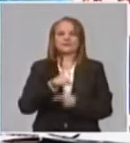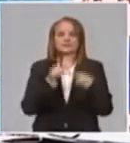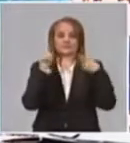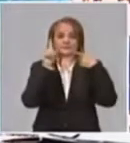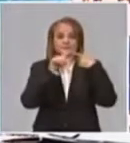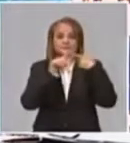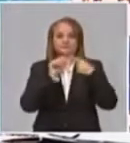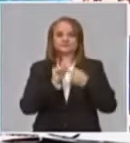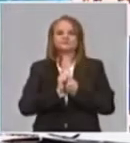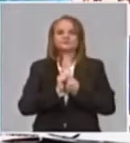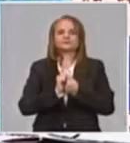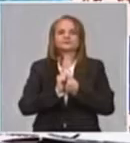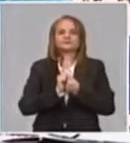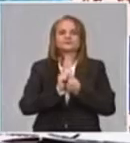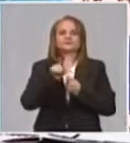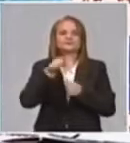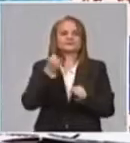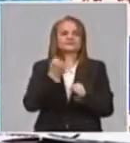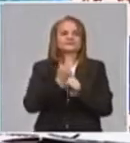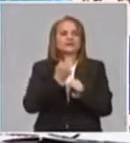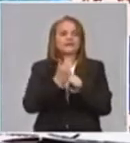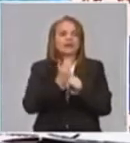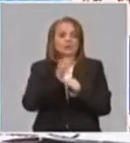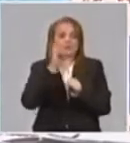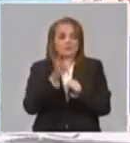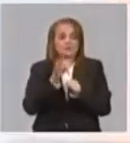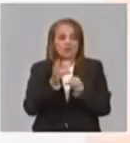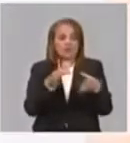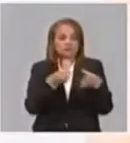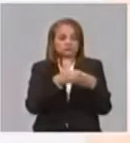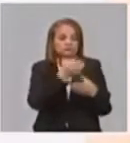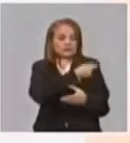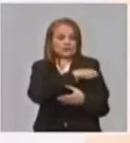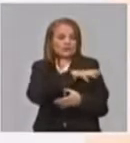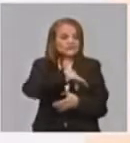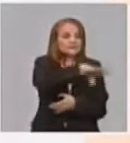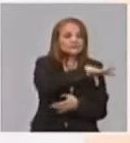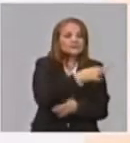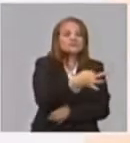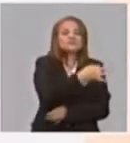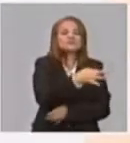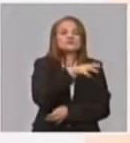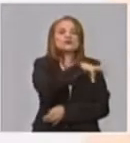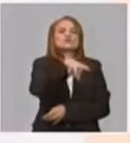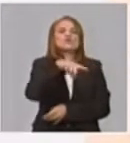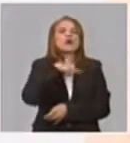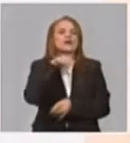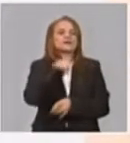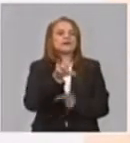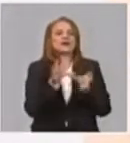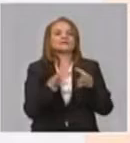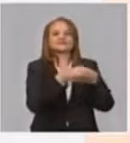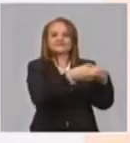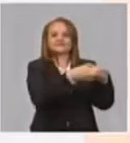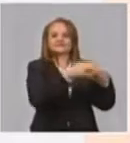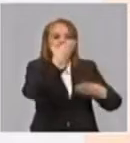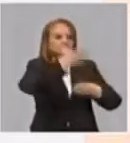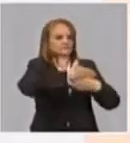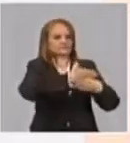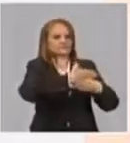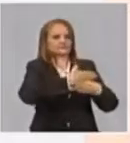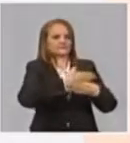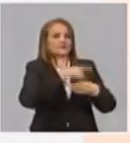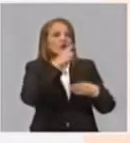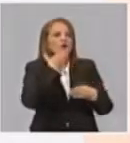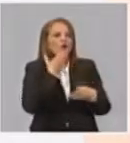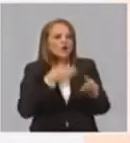el trabajo de los consejos, en los consejos populares, en las comunidades donde hay cuarentena. Es una cosa novedosa. Es una cosa nueva. Es como